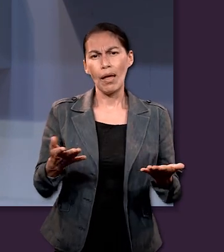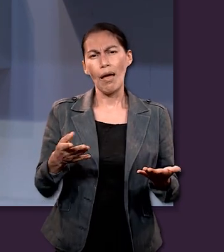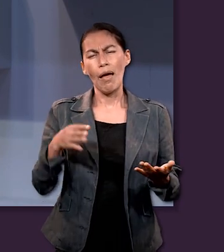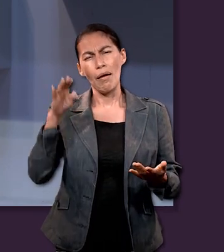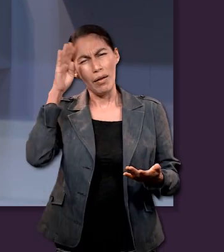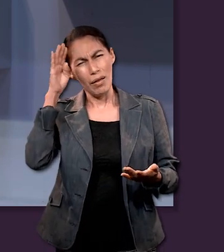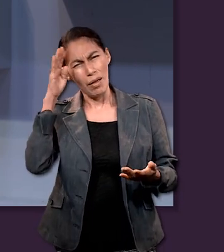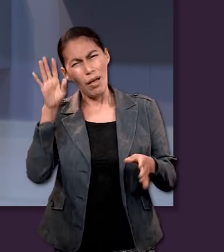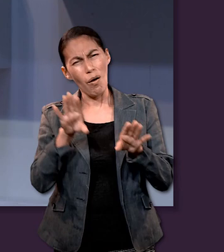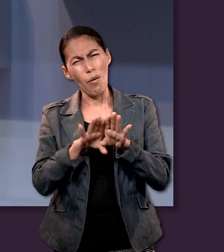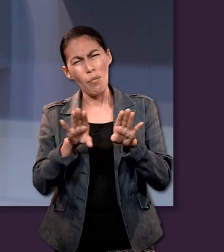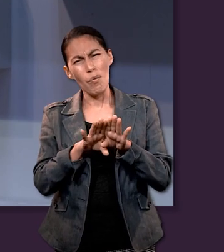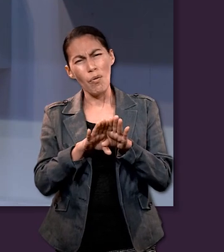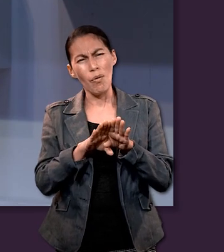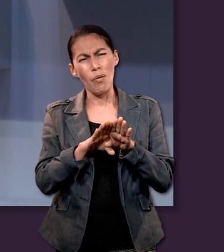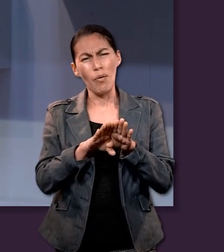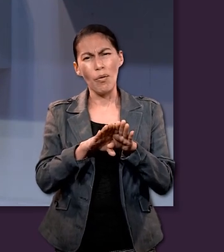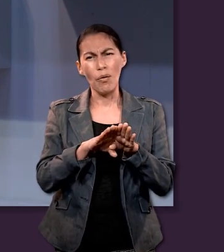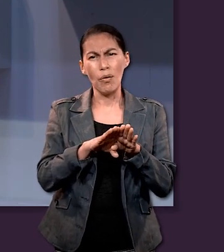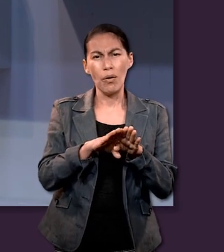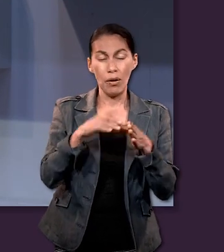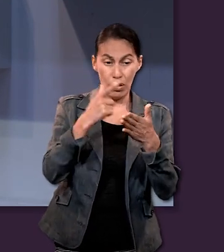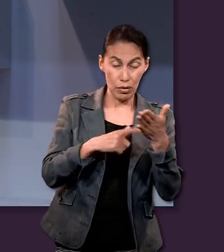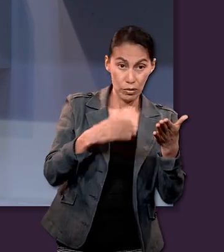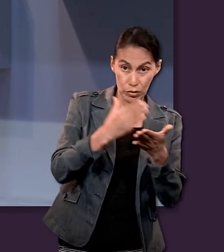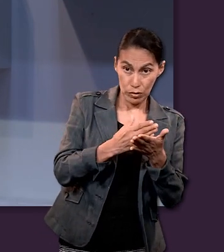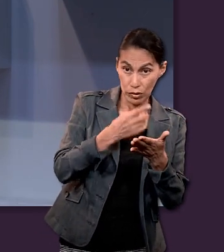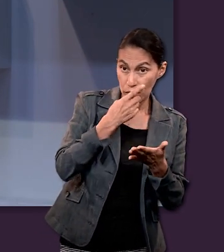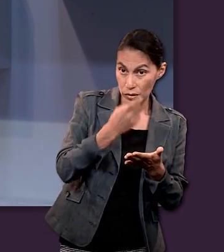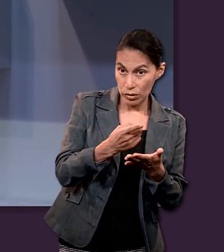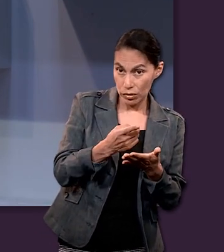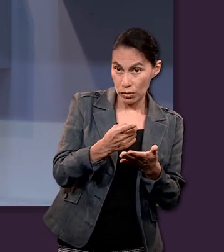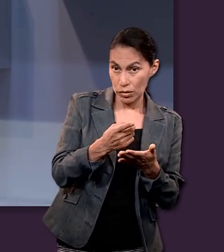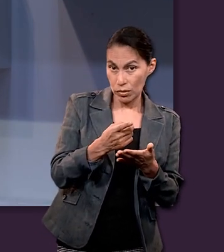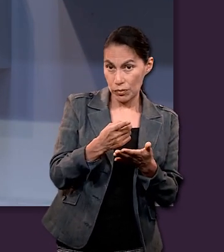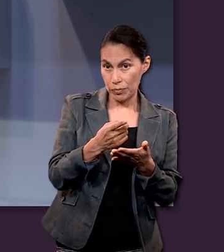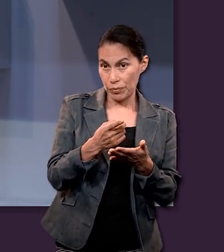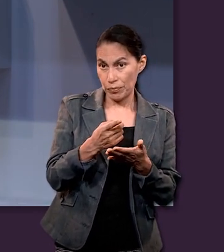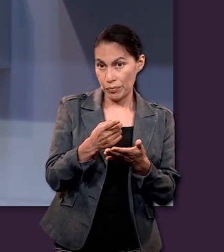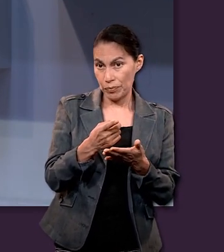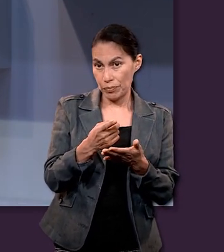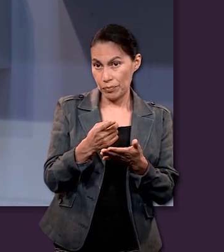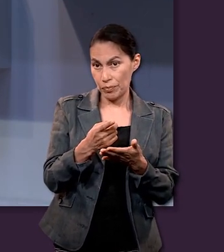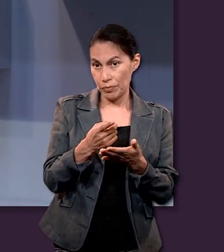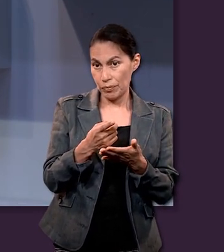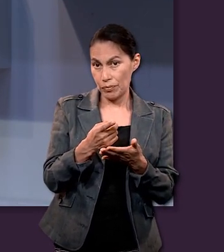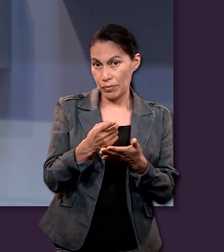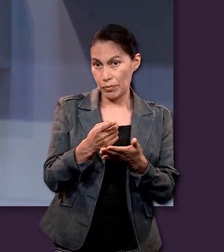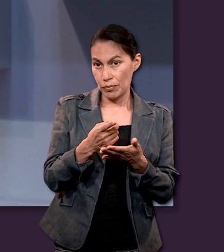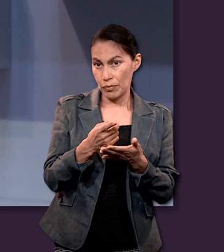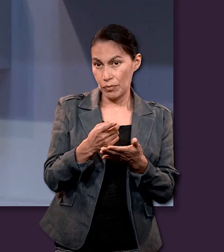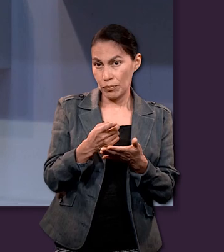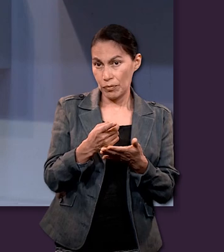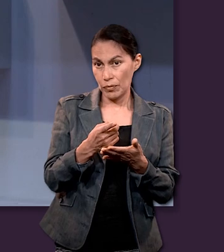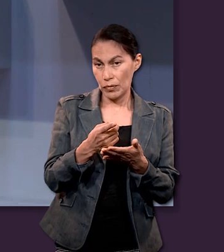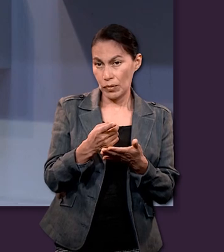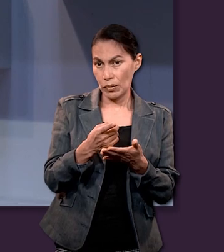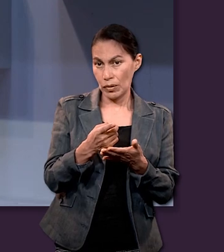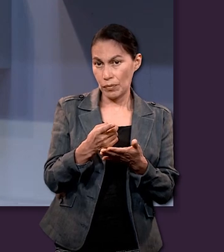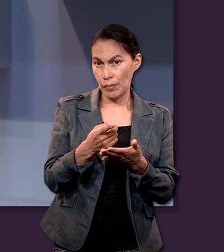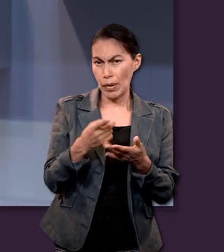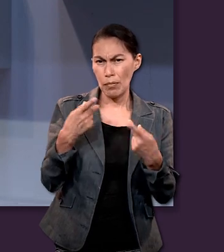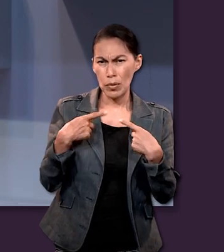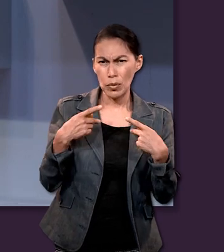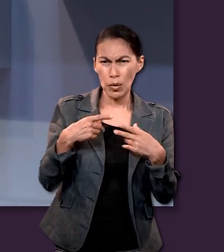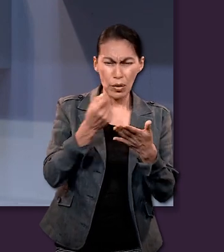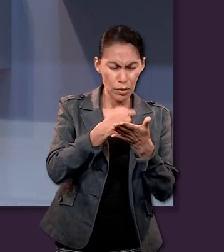reflexionar un poquito en este cuestionante que mencionaba la lección y la lección mencionaba que era una carátula